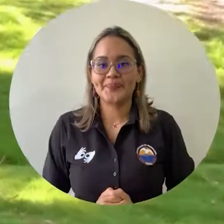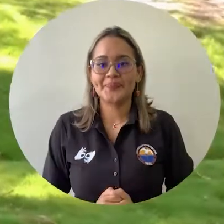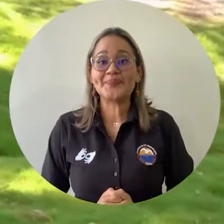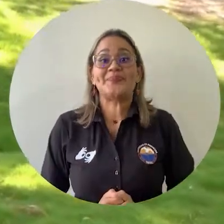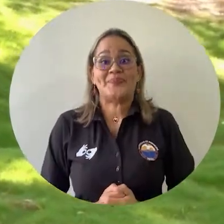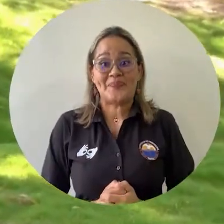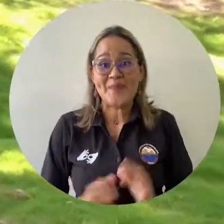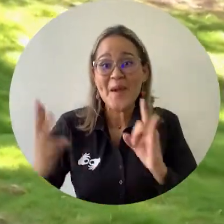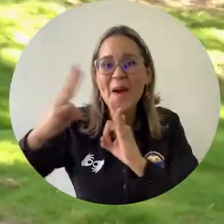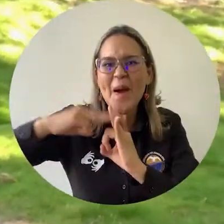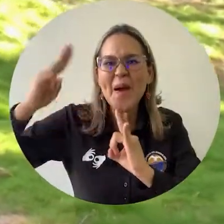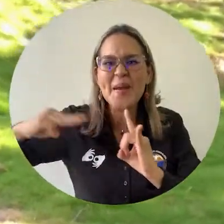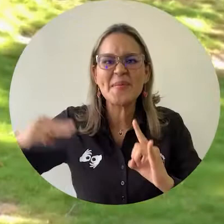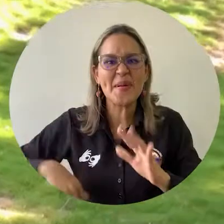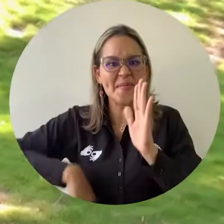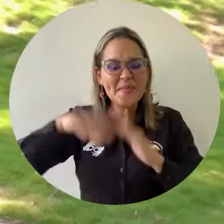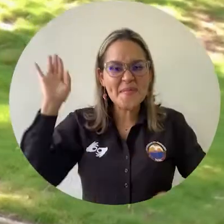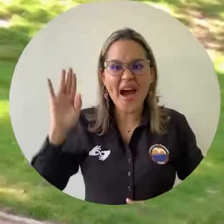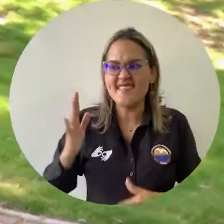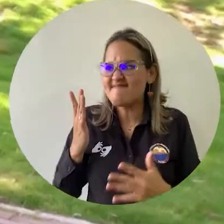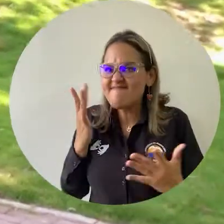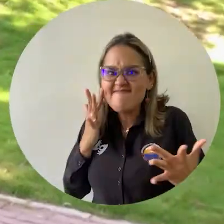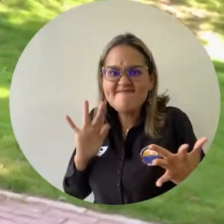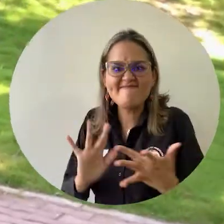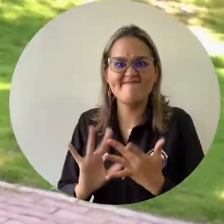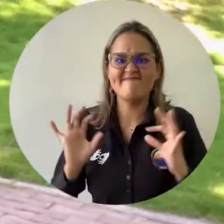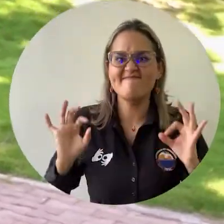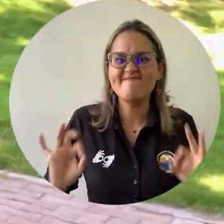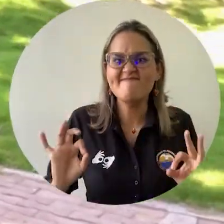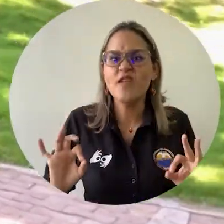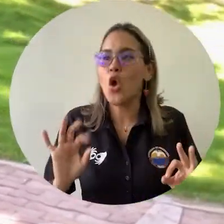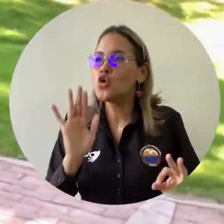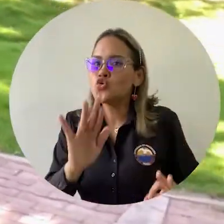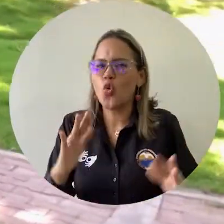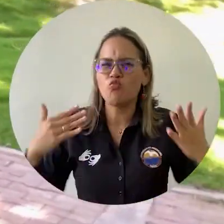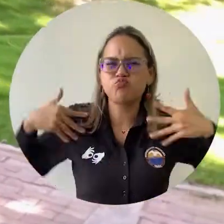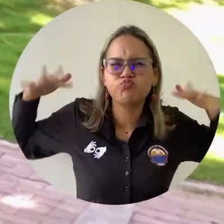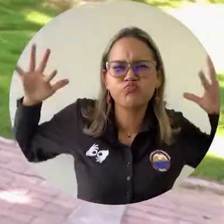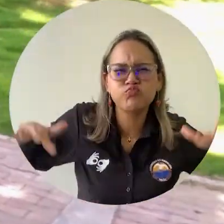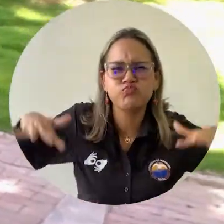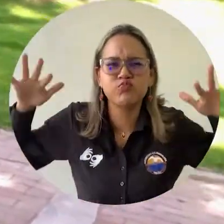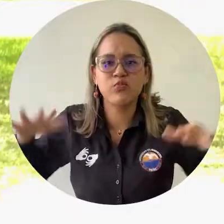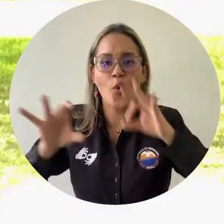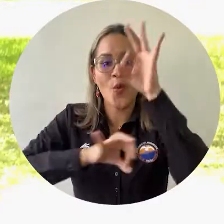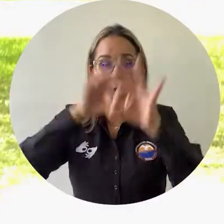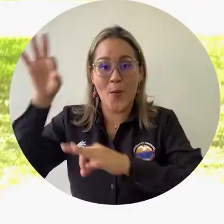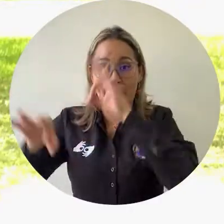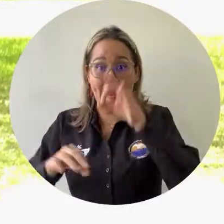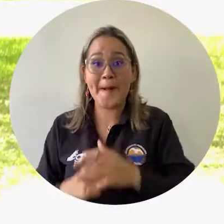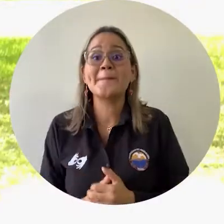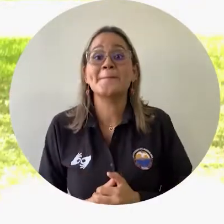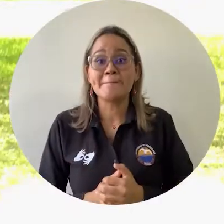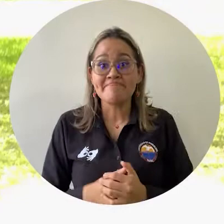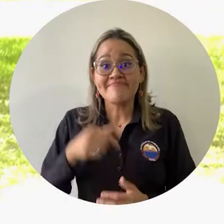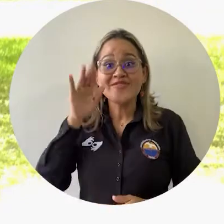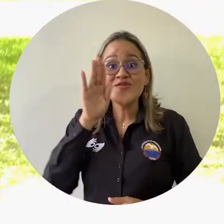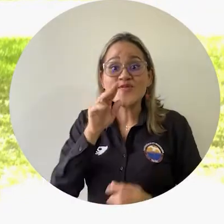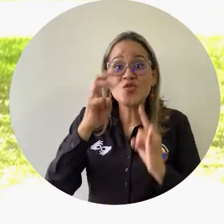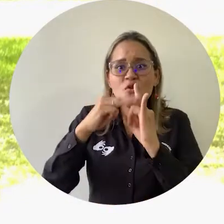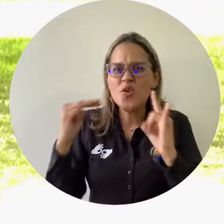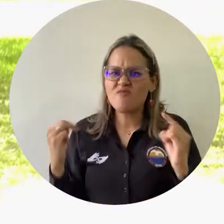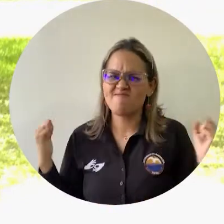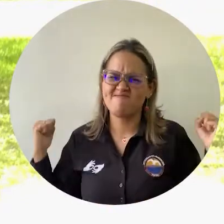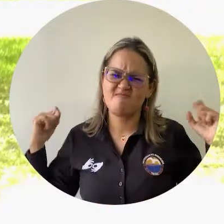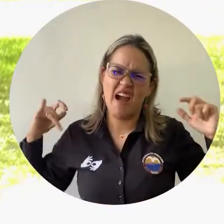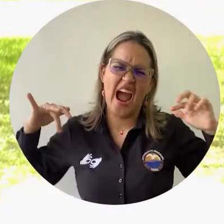Unimagdalena se consolida como actor clave en la Estrategia Nacional para la Conservación de Aves en Colombia. En el campus principal se reunieron